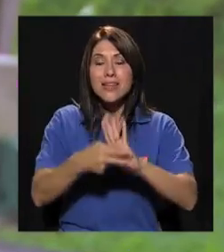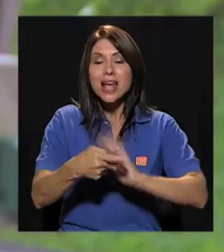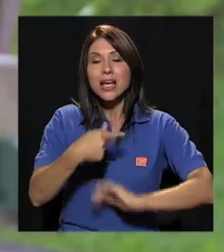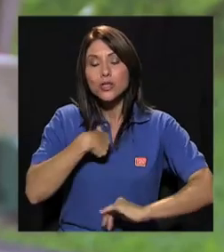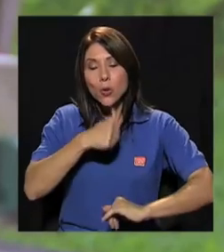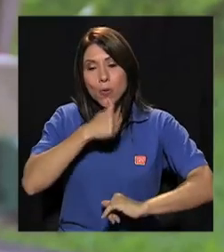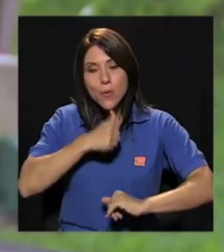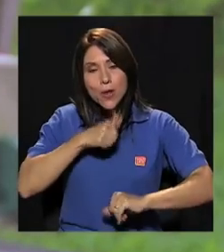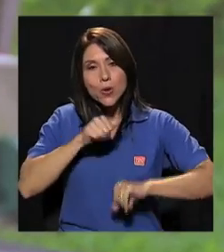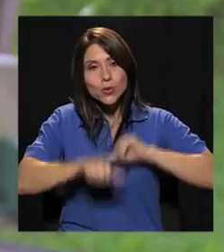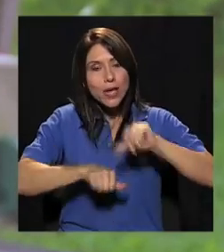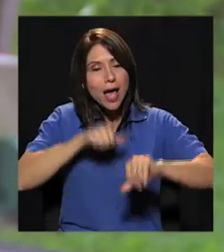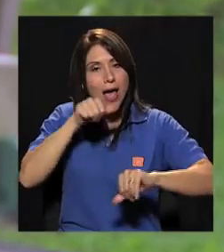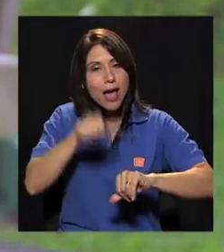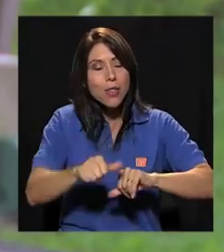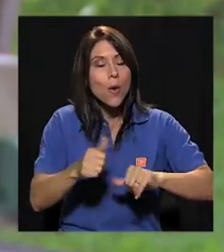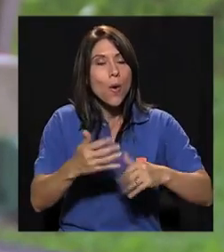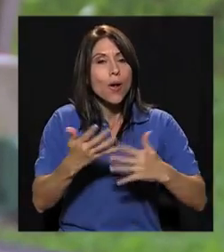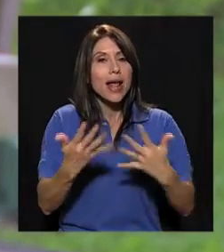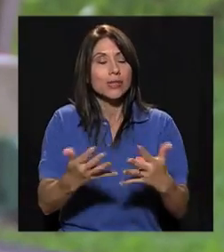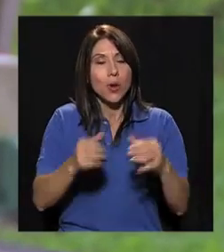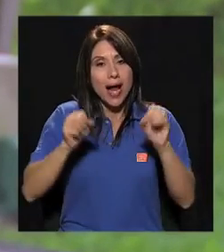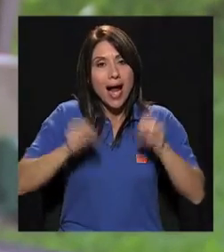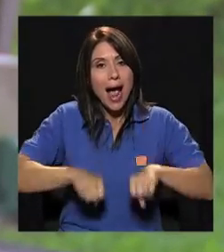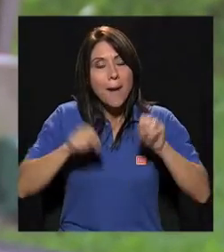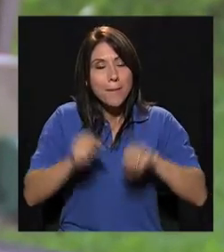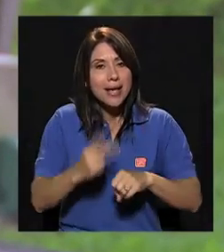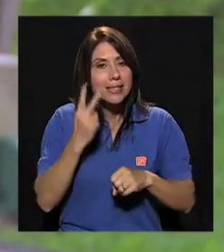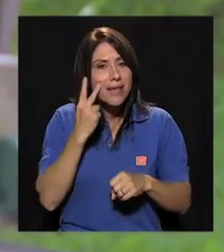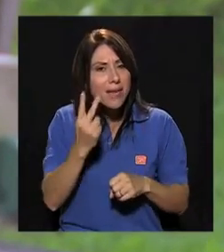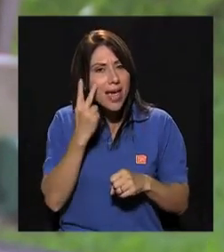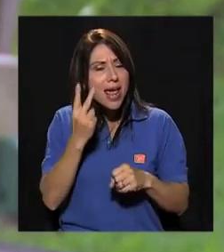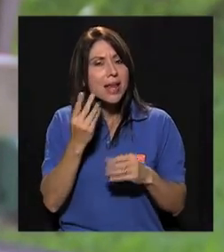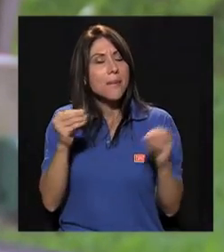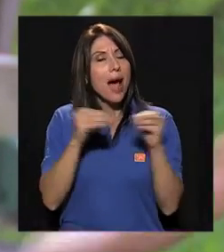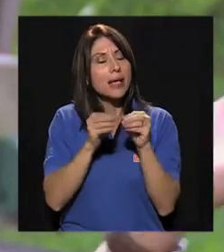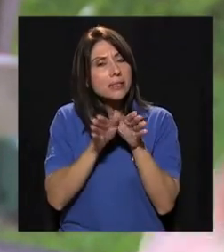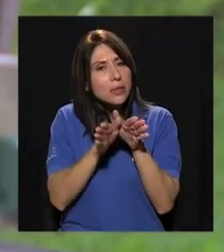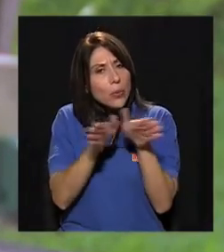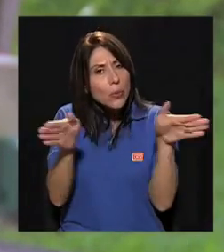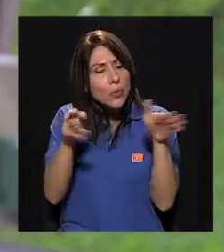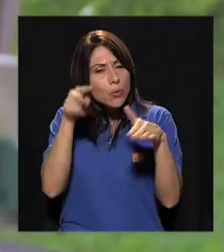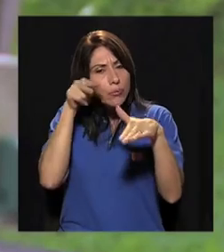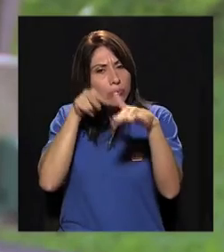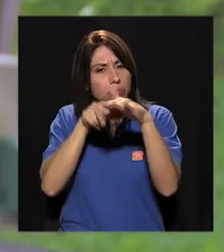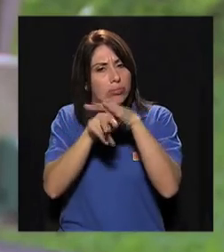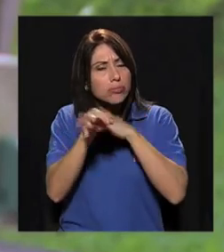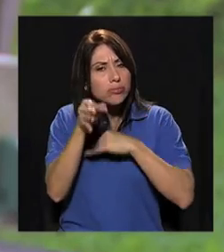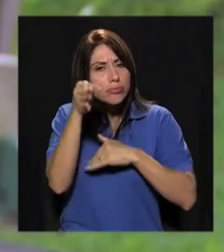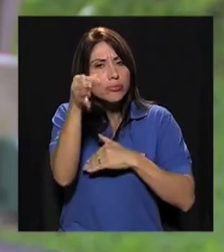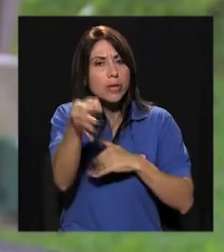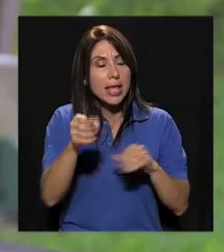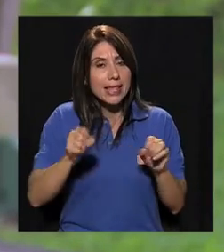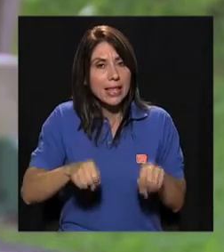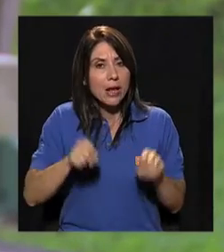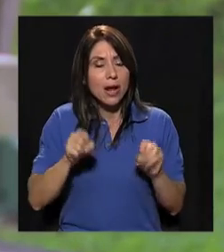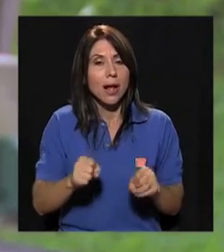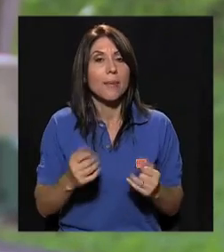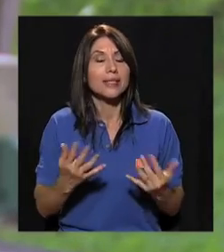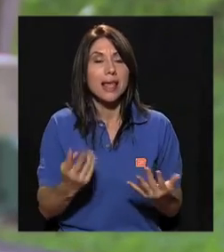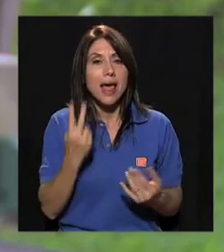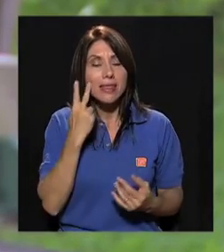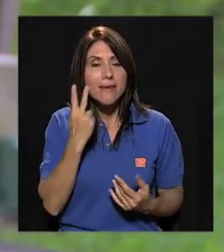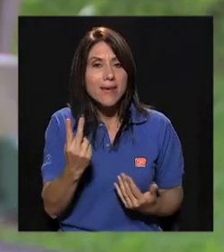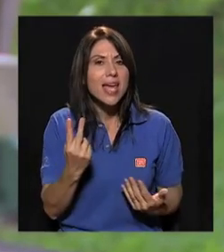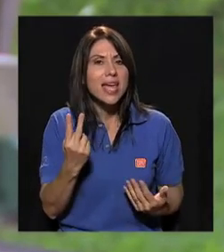Por lo tanto, soy persistente, soy luchadora, soy capaz de ver el panorama un poco más amplio. Tengo la